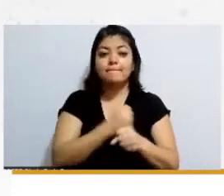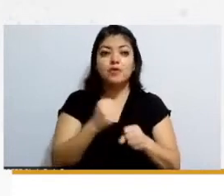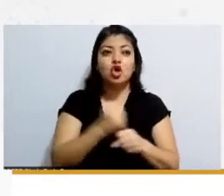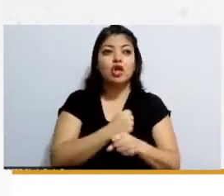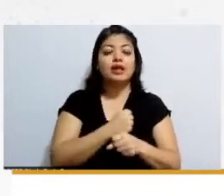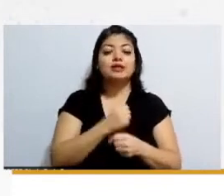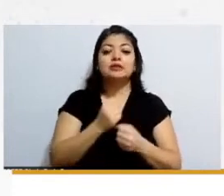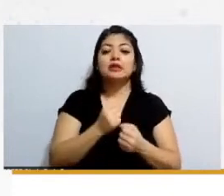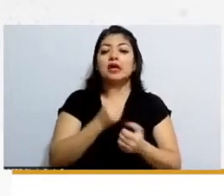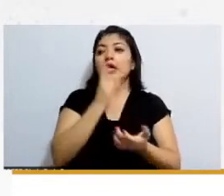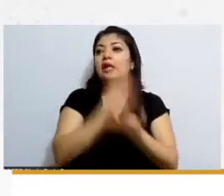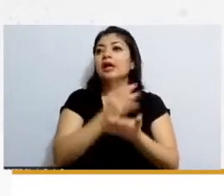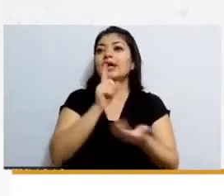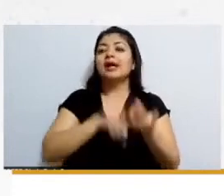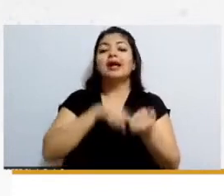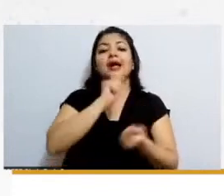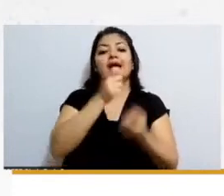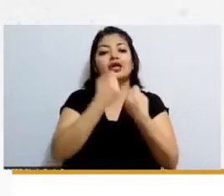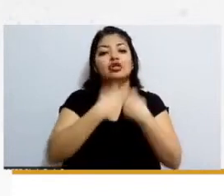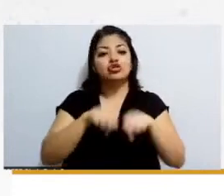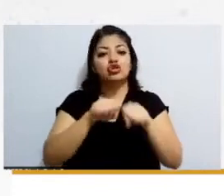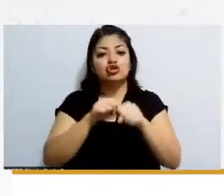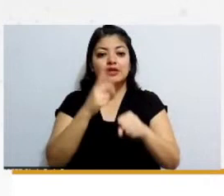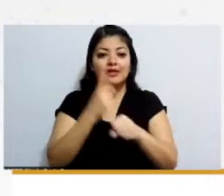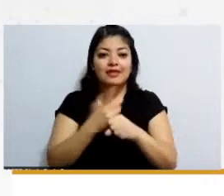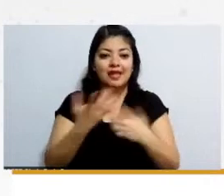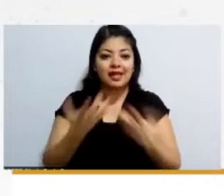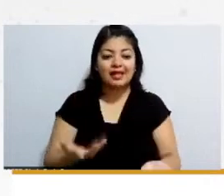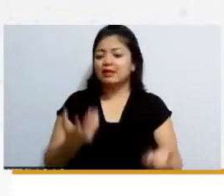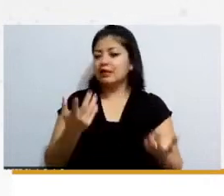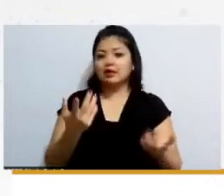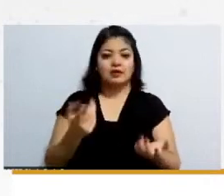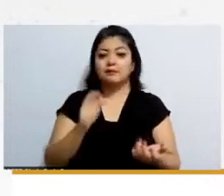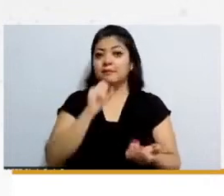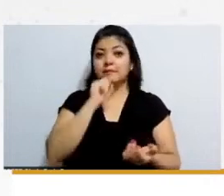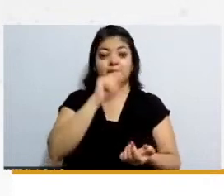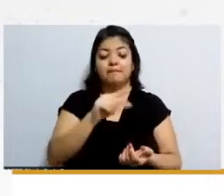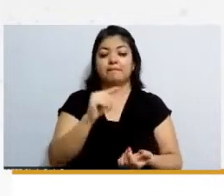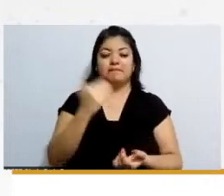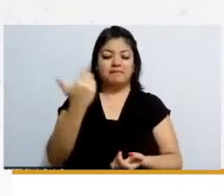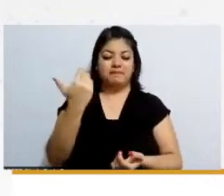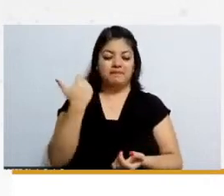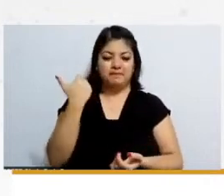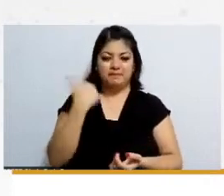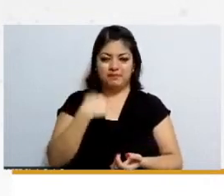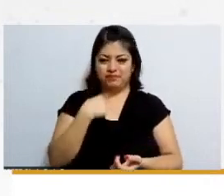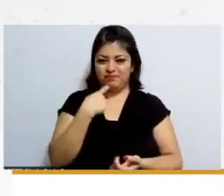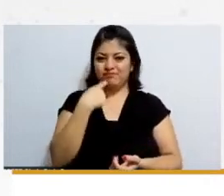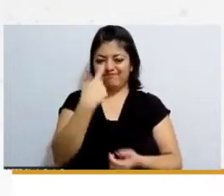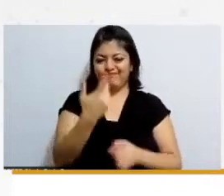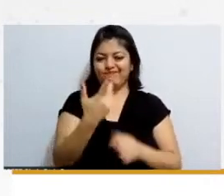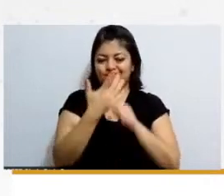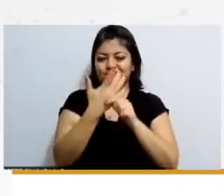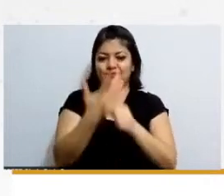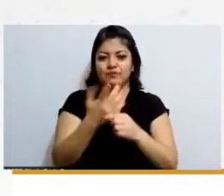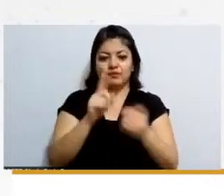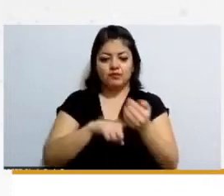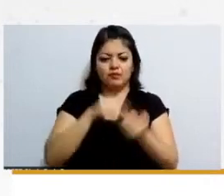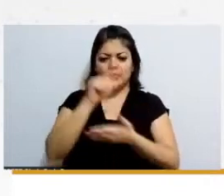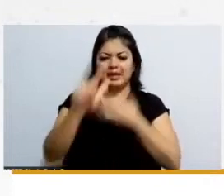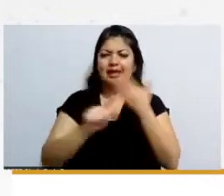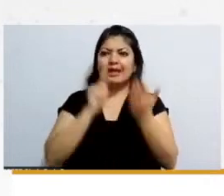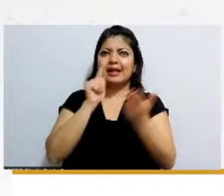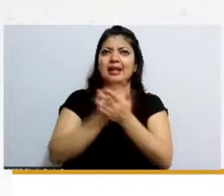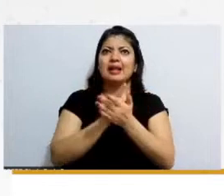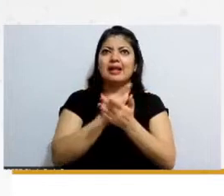por la sociedad por la normativa como les mencionaba hace unos momentos la ley del seguro social